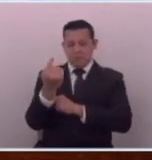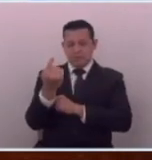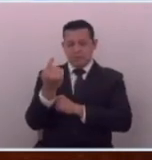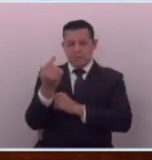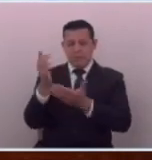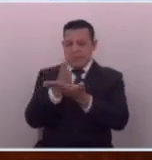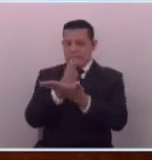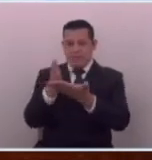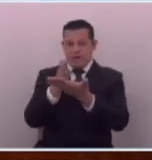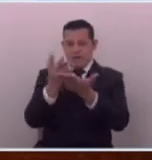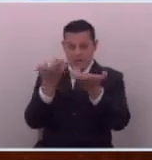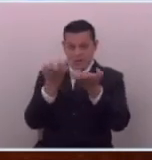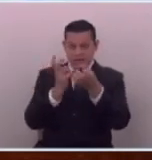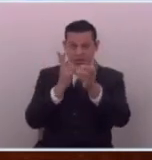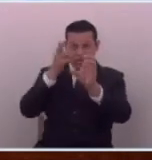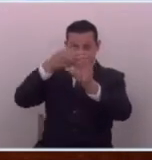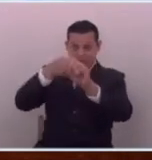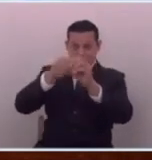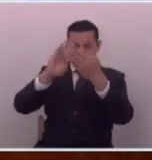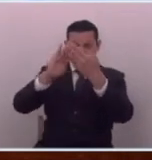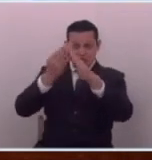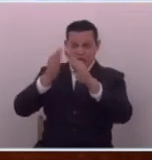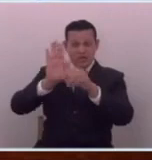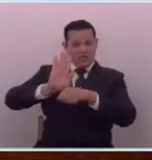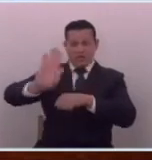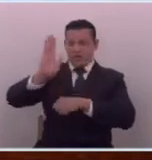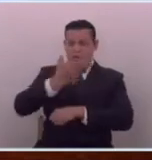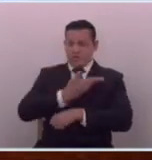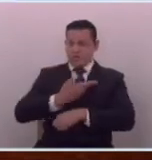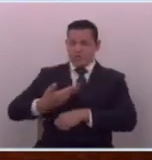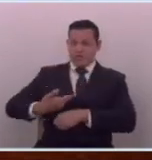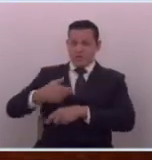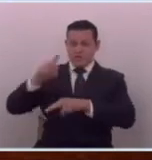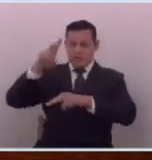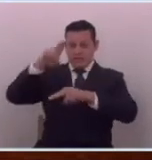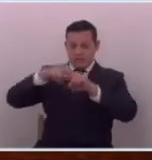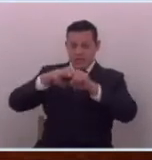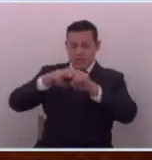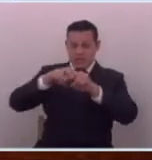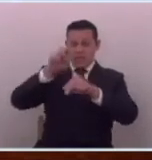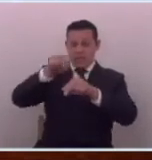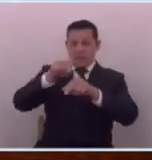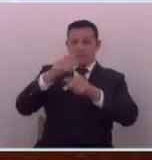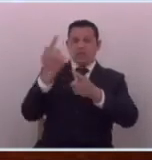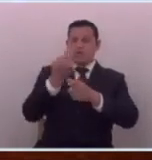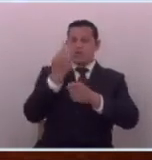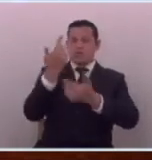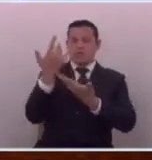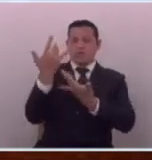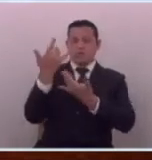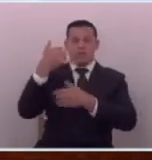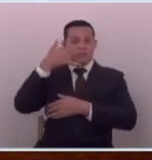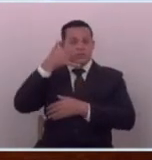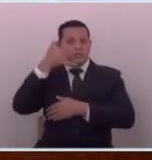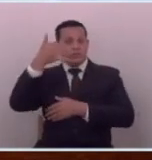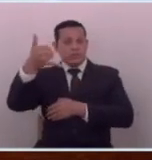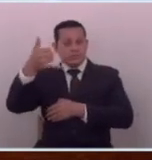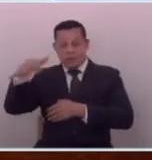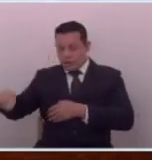nadie se atrevió ¿verdad? ningún presidente porque se sentaban ahí y solo esperaban el telefonazo